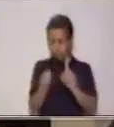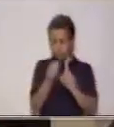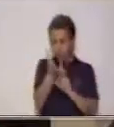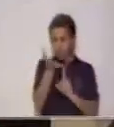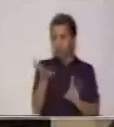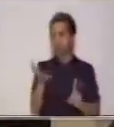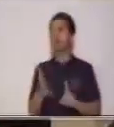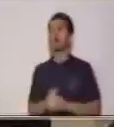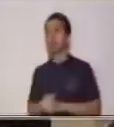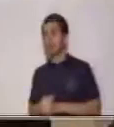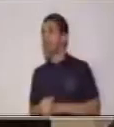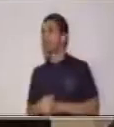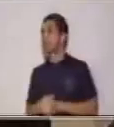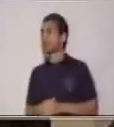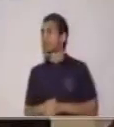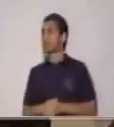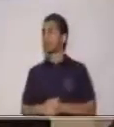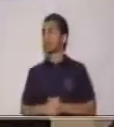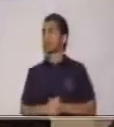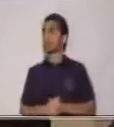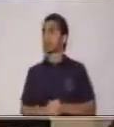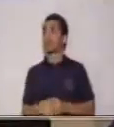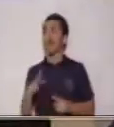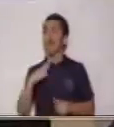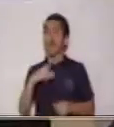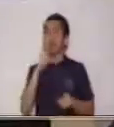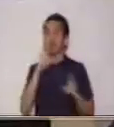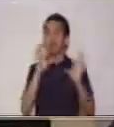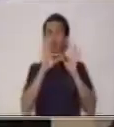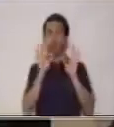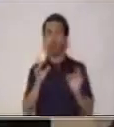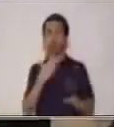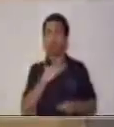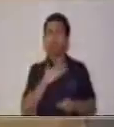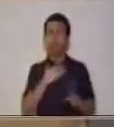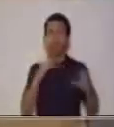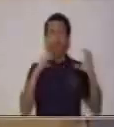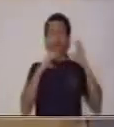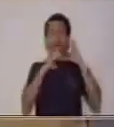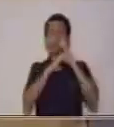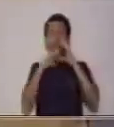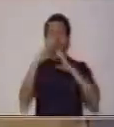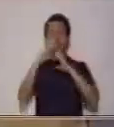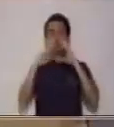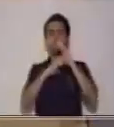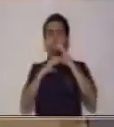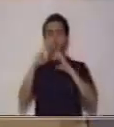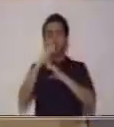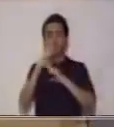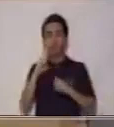estructura. Hay una estructura interna y una estructura externa.